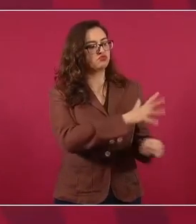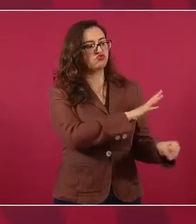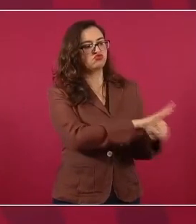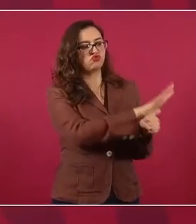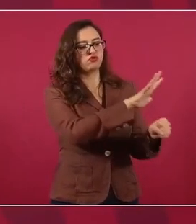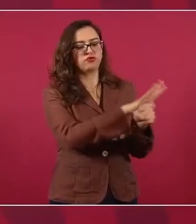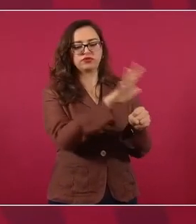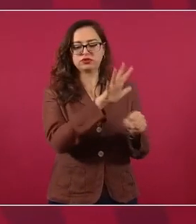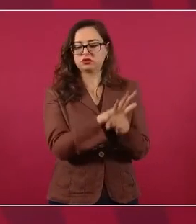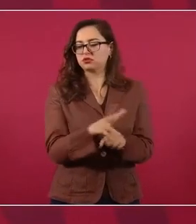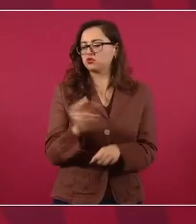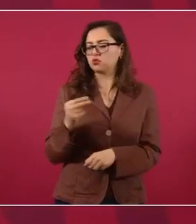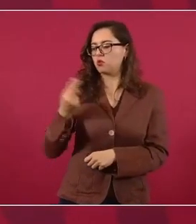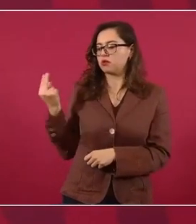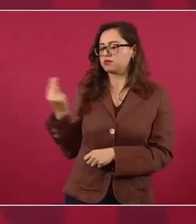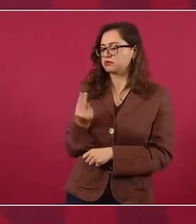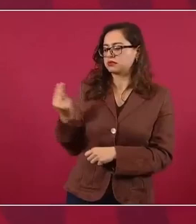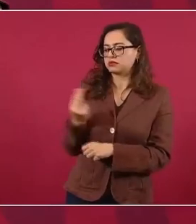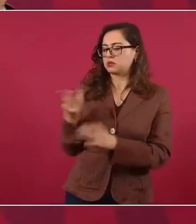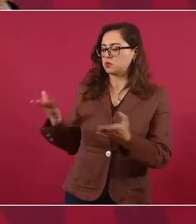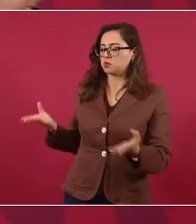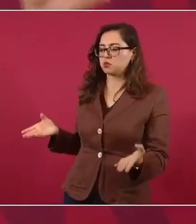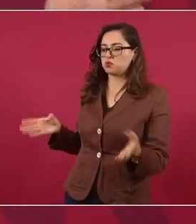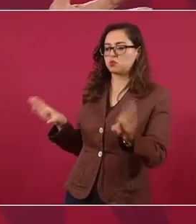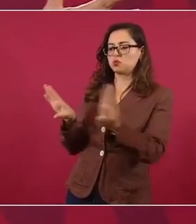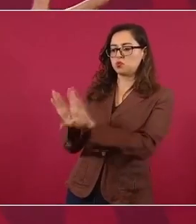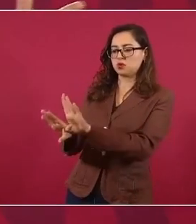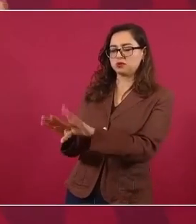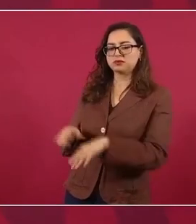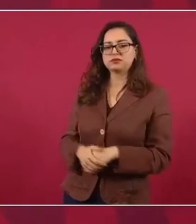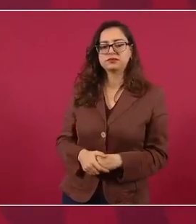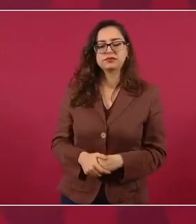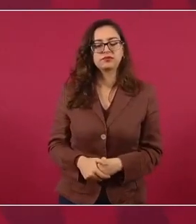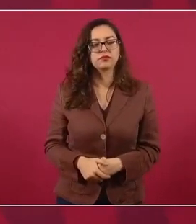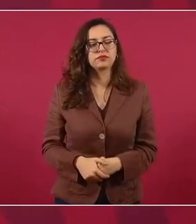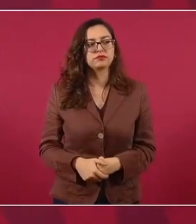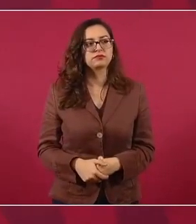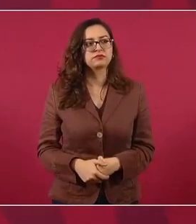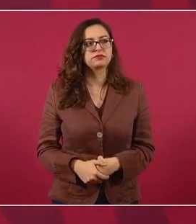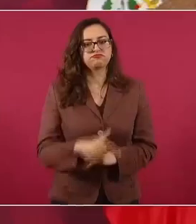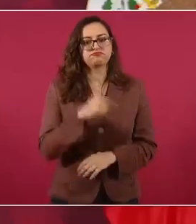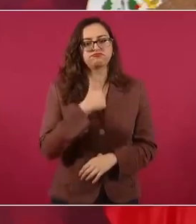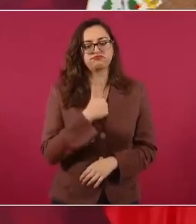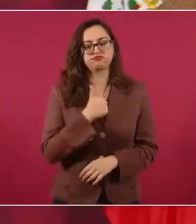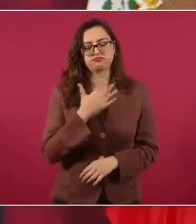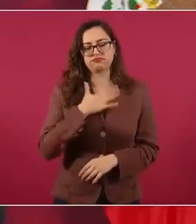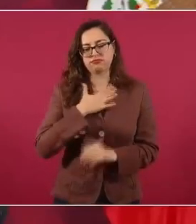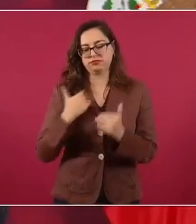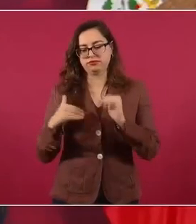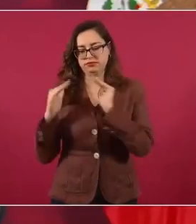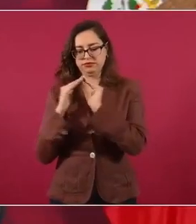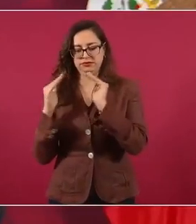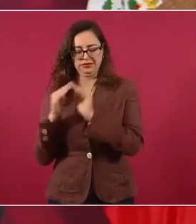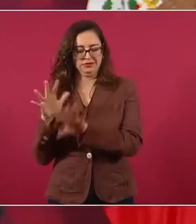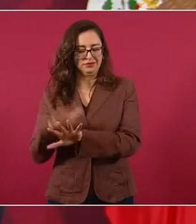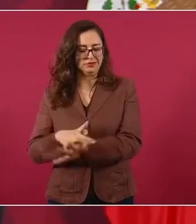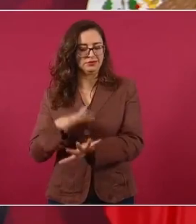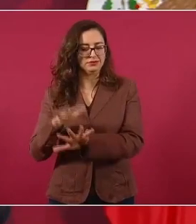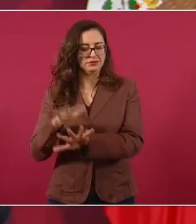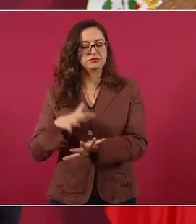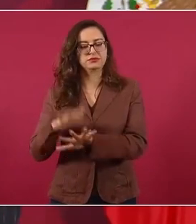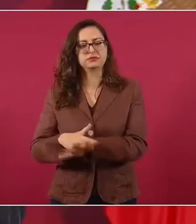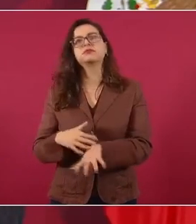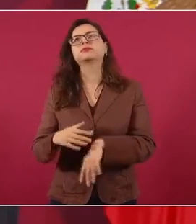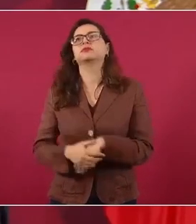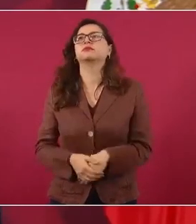en la casa en Tlalpan y escucho